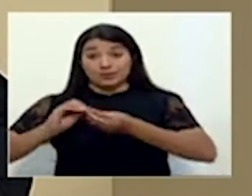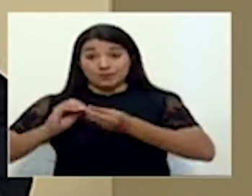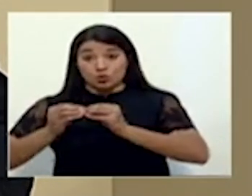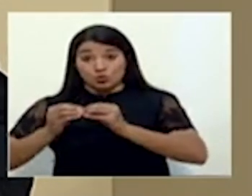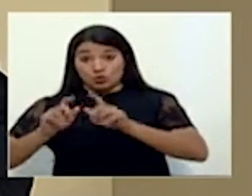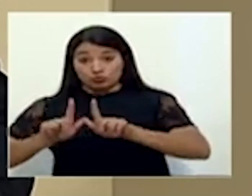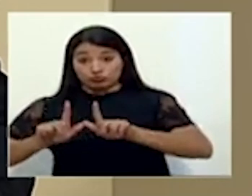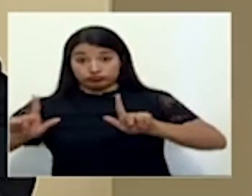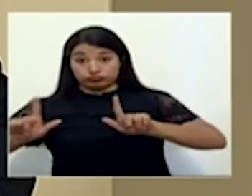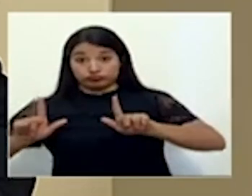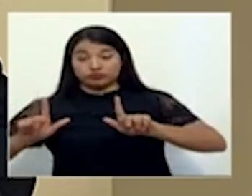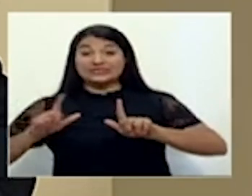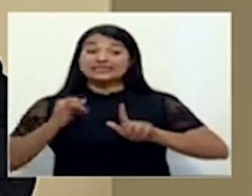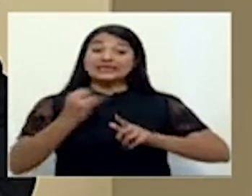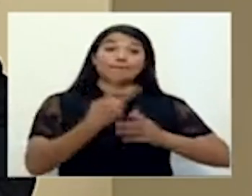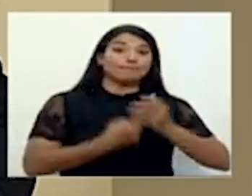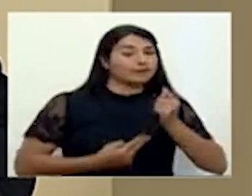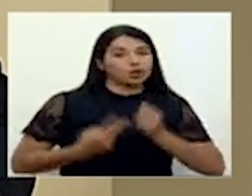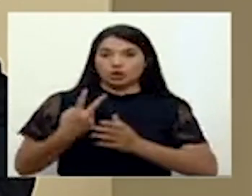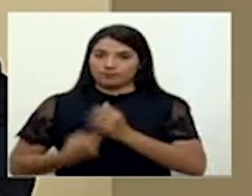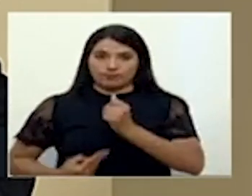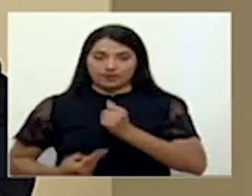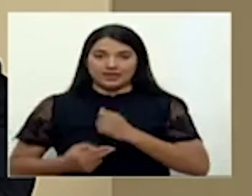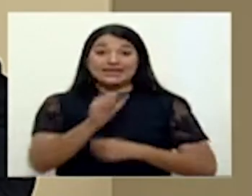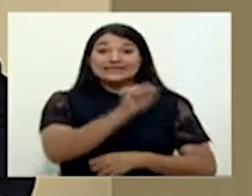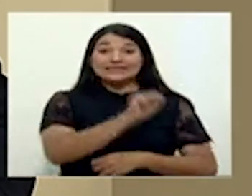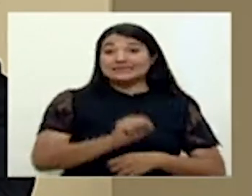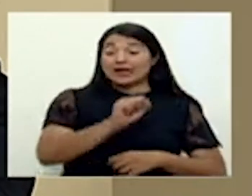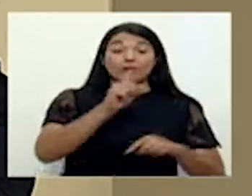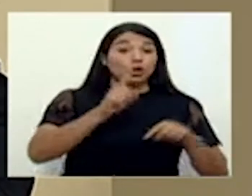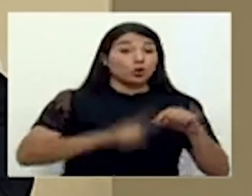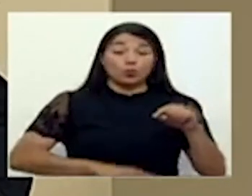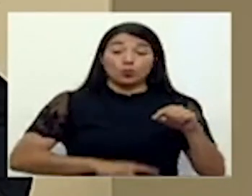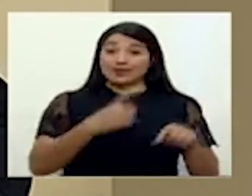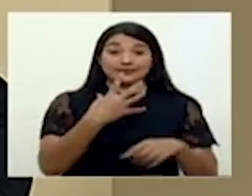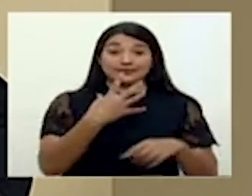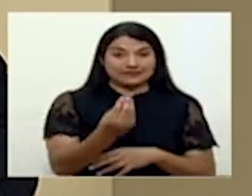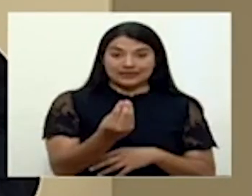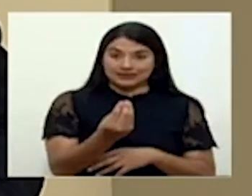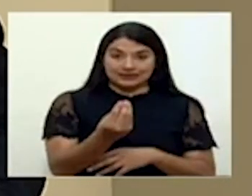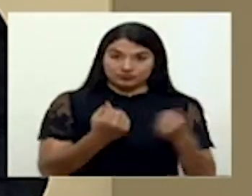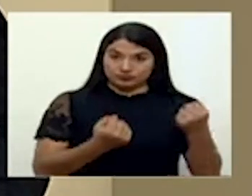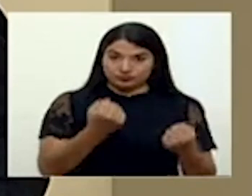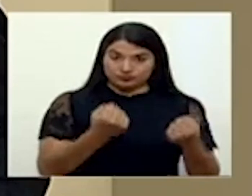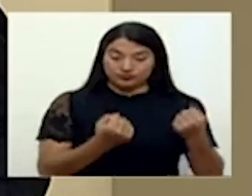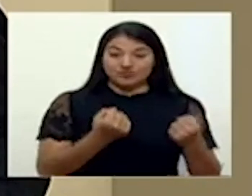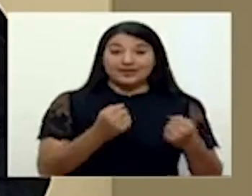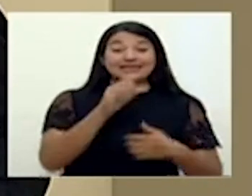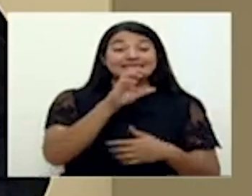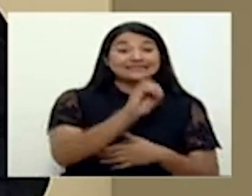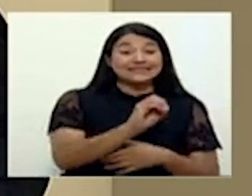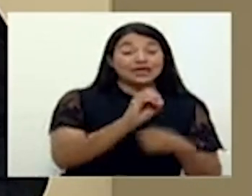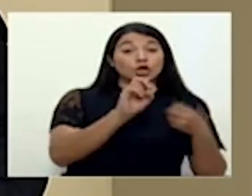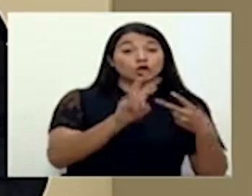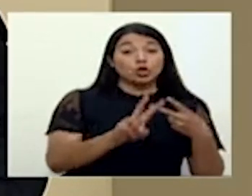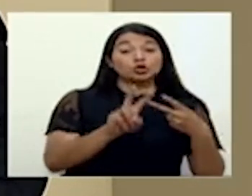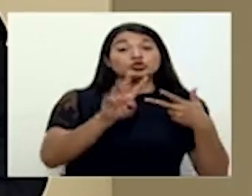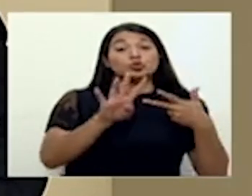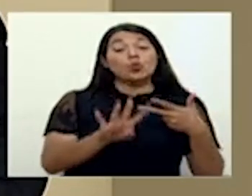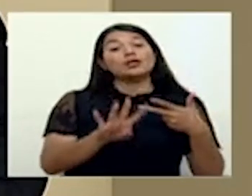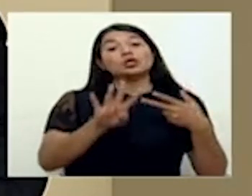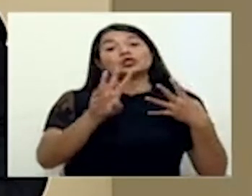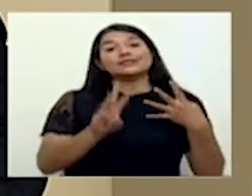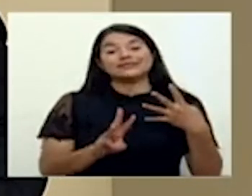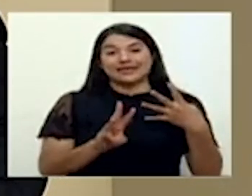último dígito, si es par o es impar. Los sábados no circulan las placas cero, dos, cuatro,